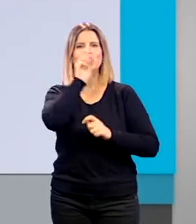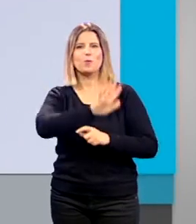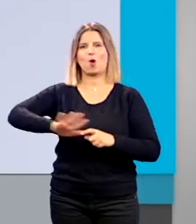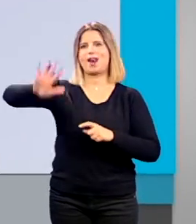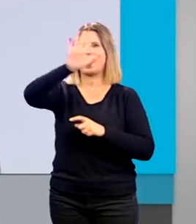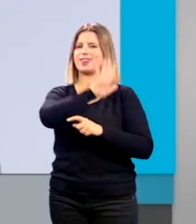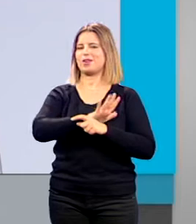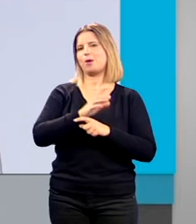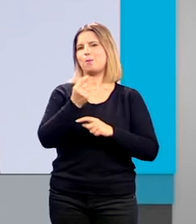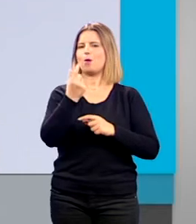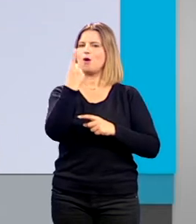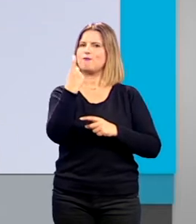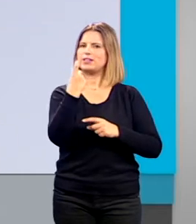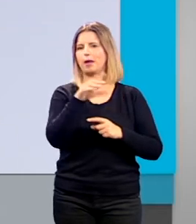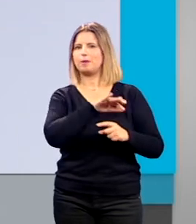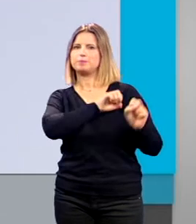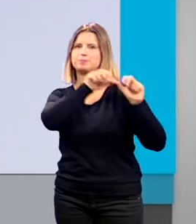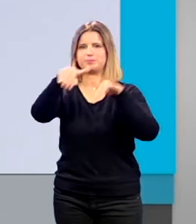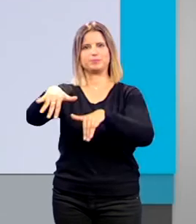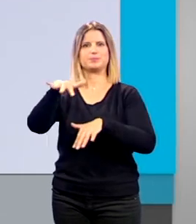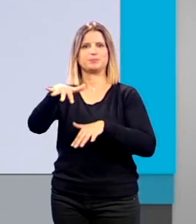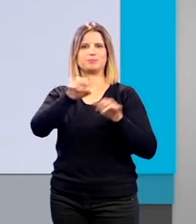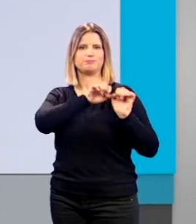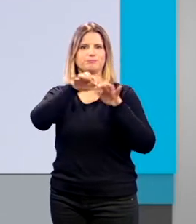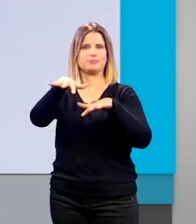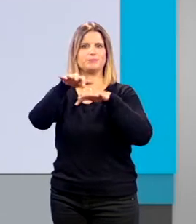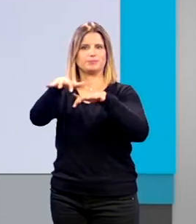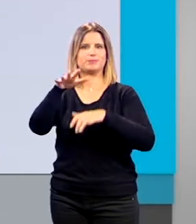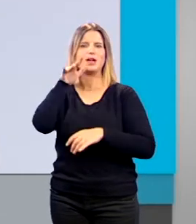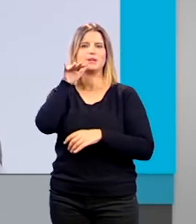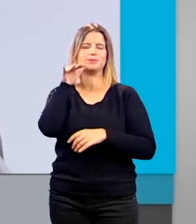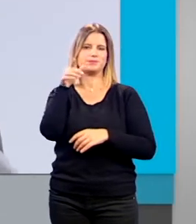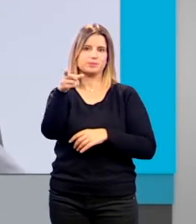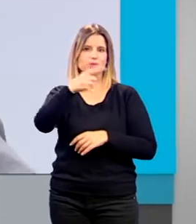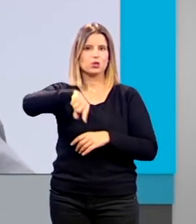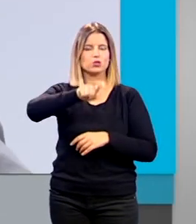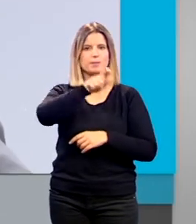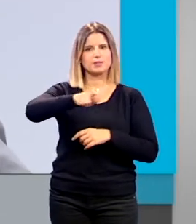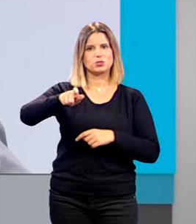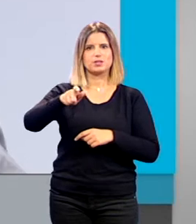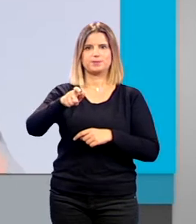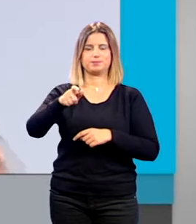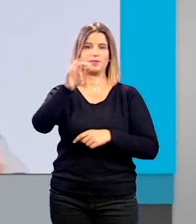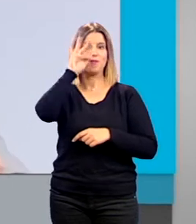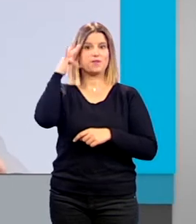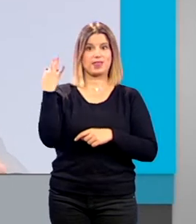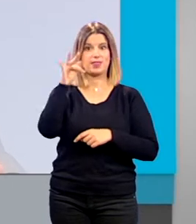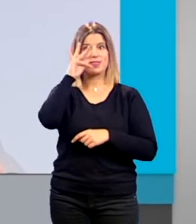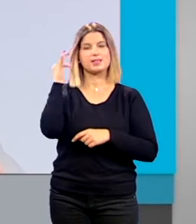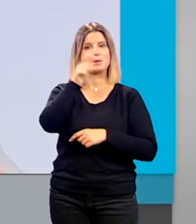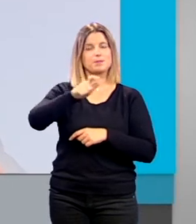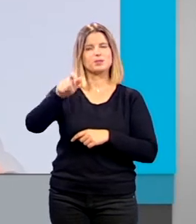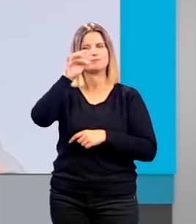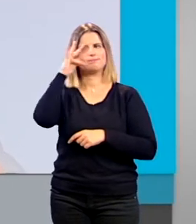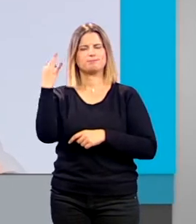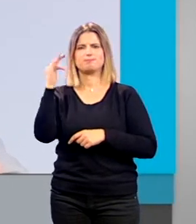compensando esa falta de turistas extranjeros. Nuestros vecinos franceses están siendo